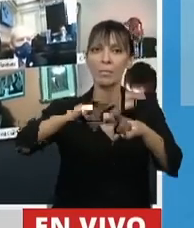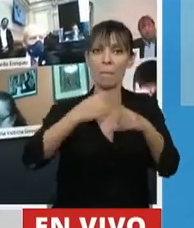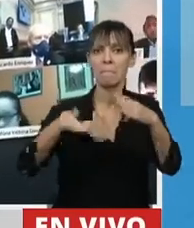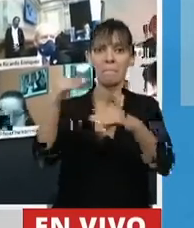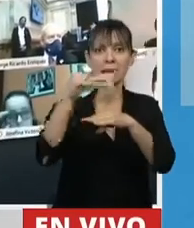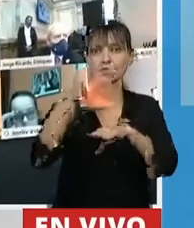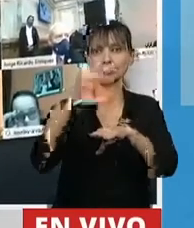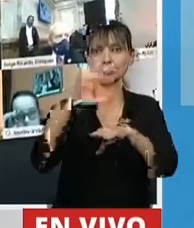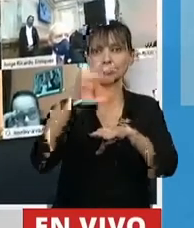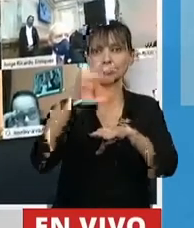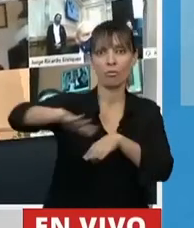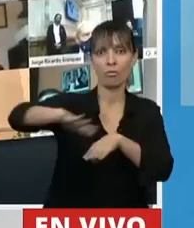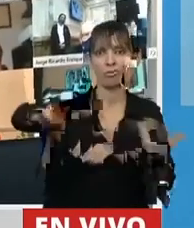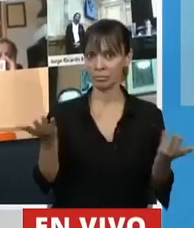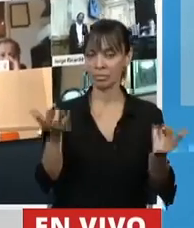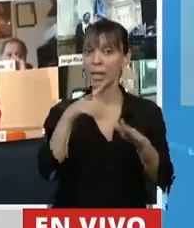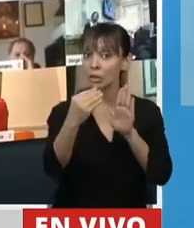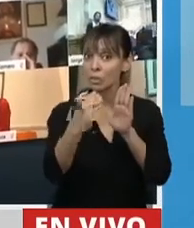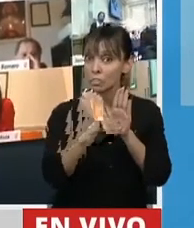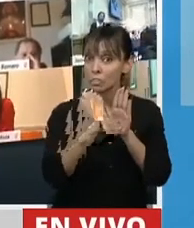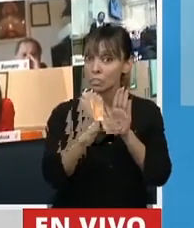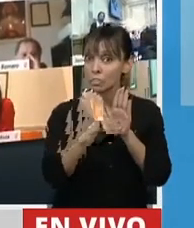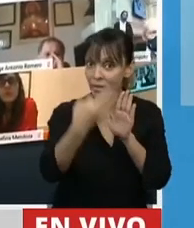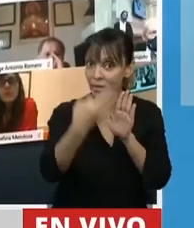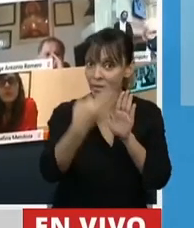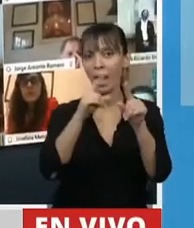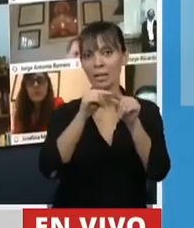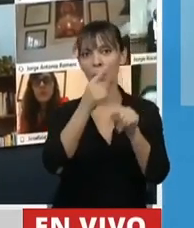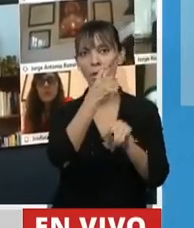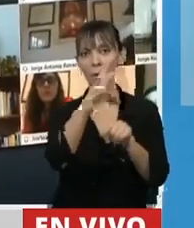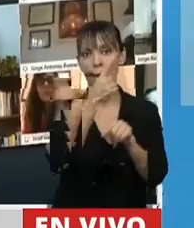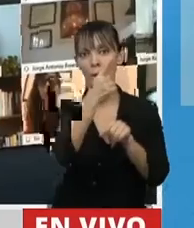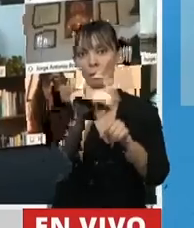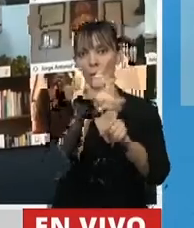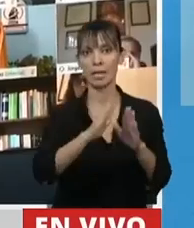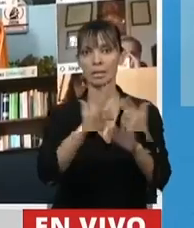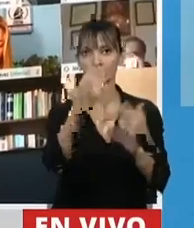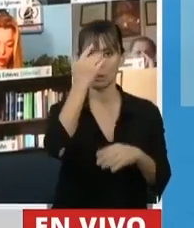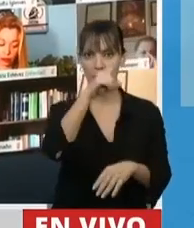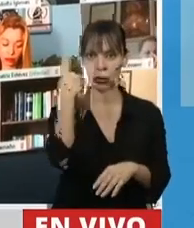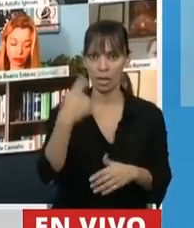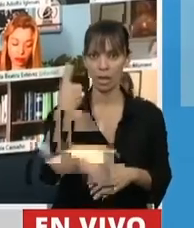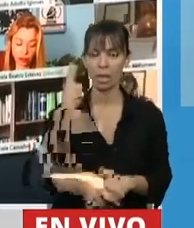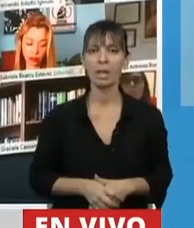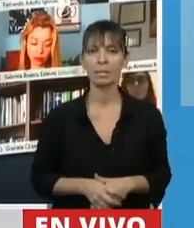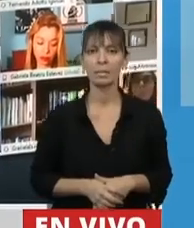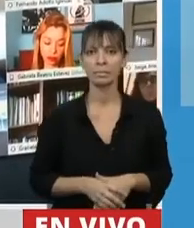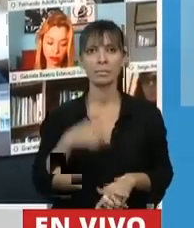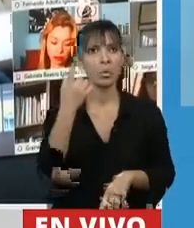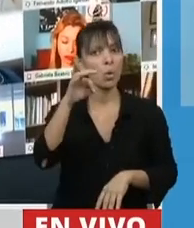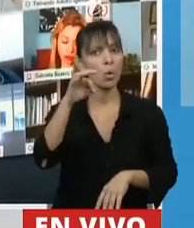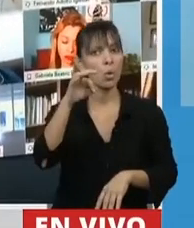frente al Congreso de la Nación. Y eso está escrito en el artículo 100 de la Constitución Nacional. Y también es el único